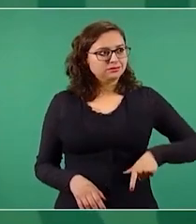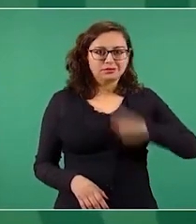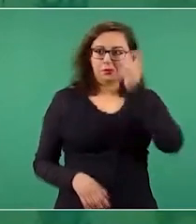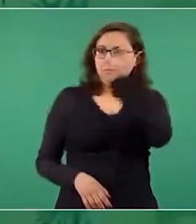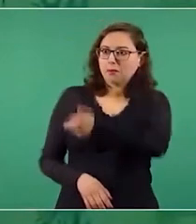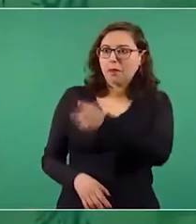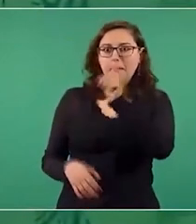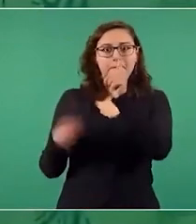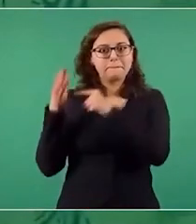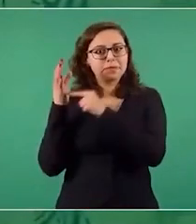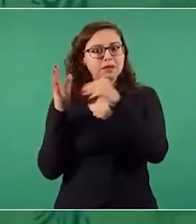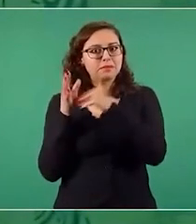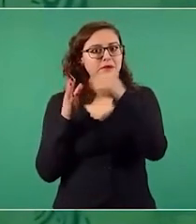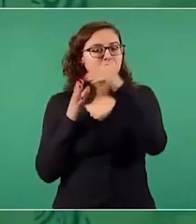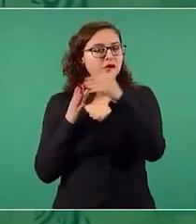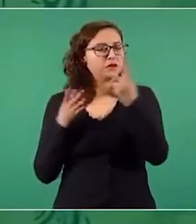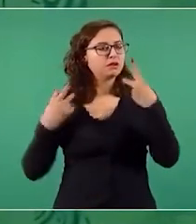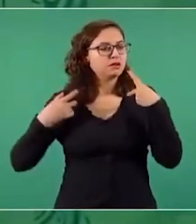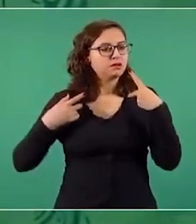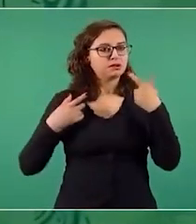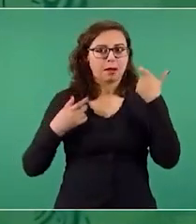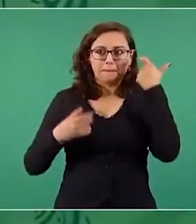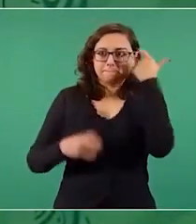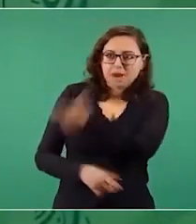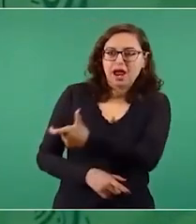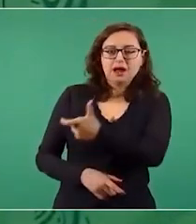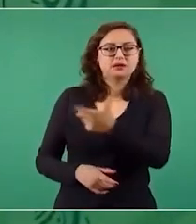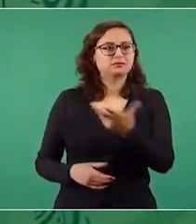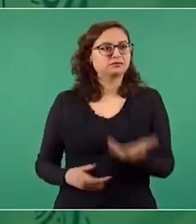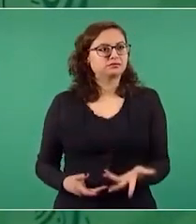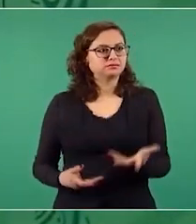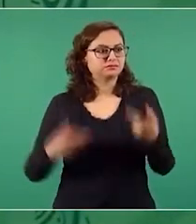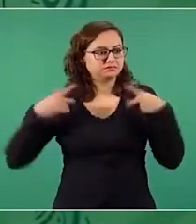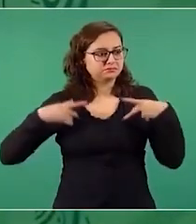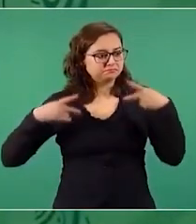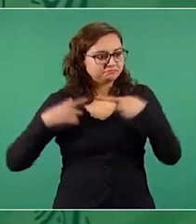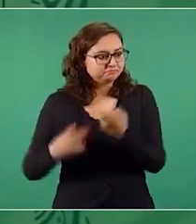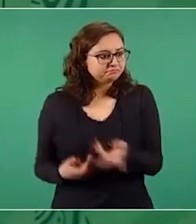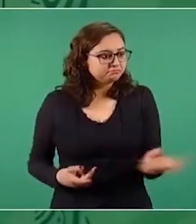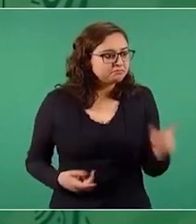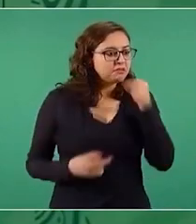vacunas para niñas, niños con discapacidad, vacunas,